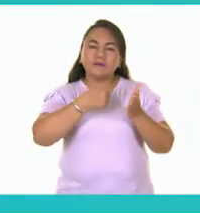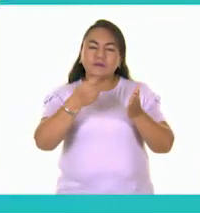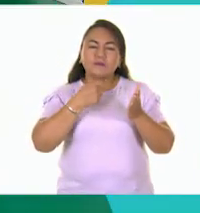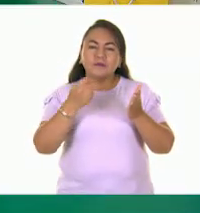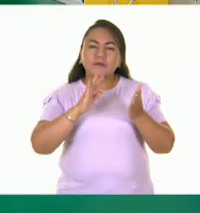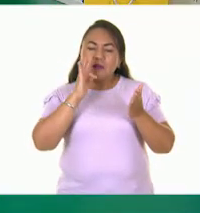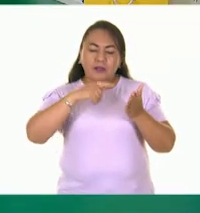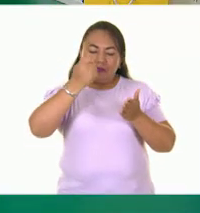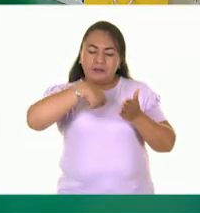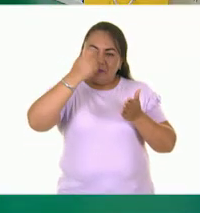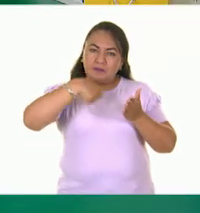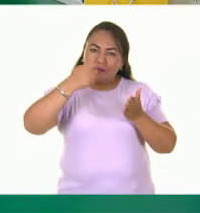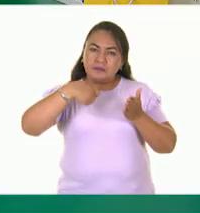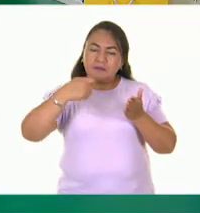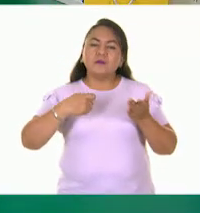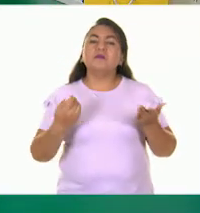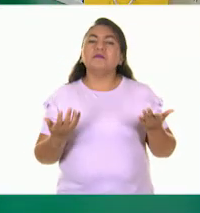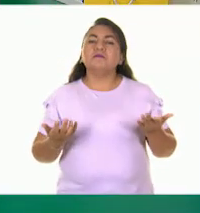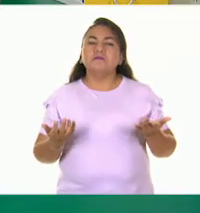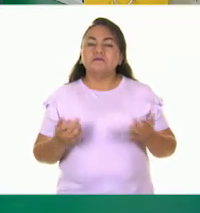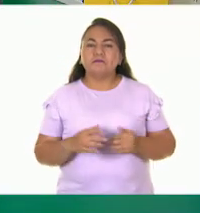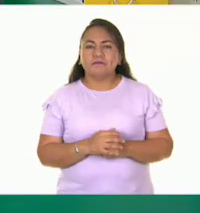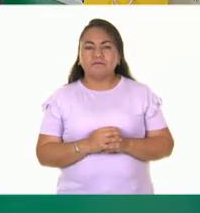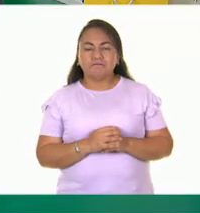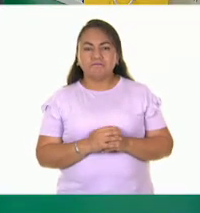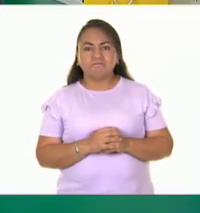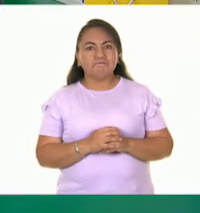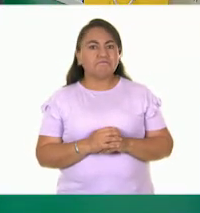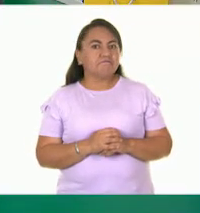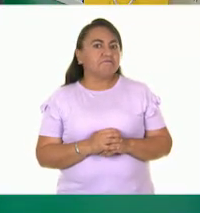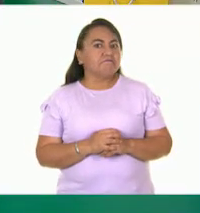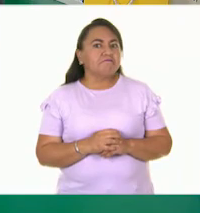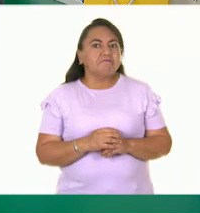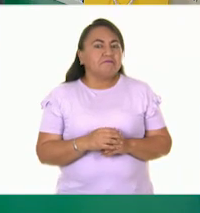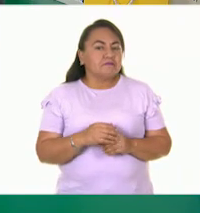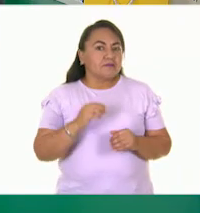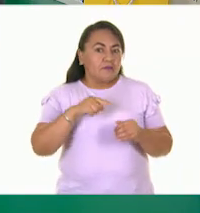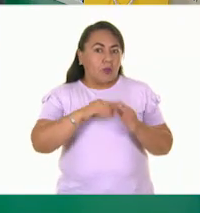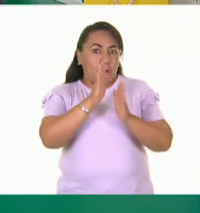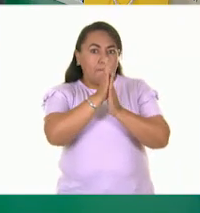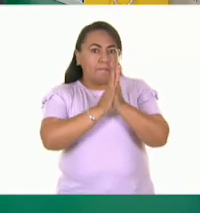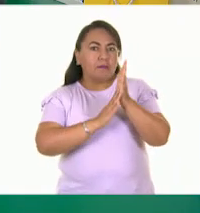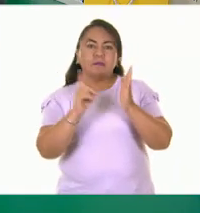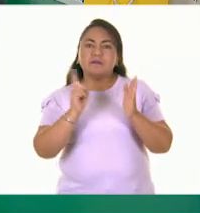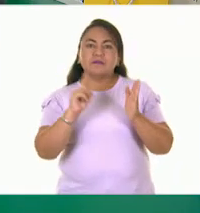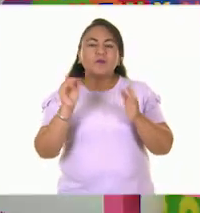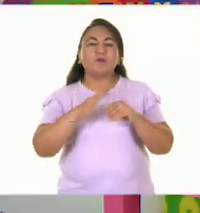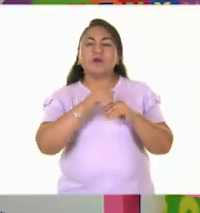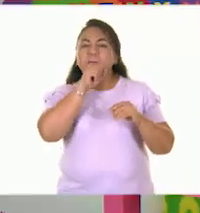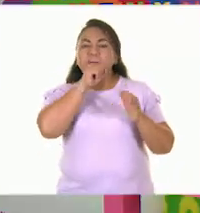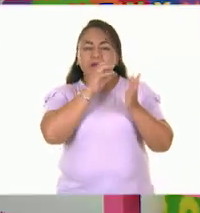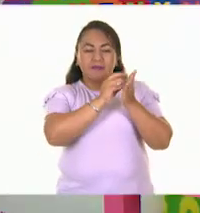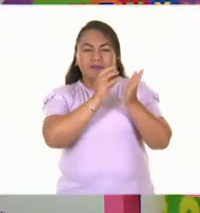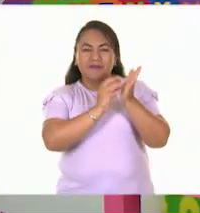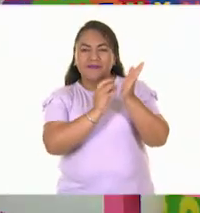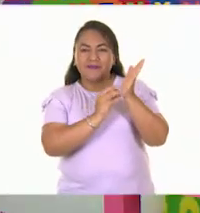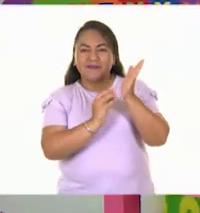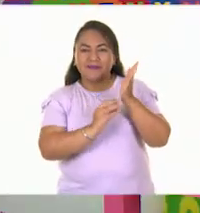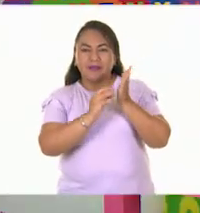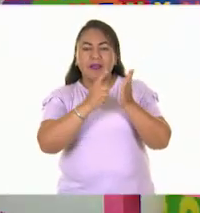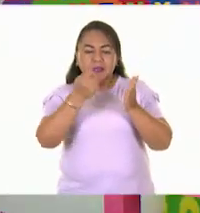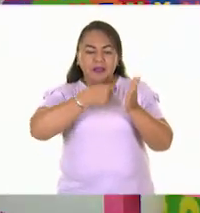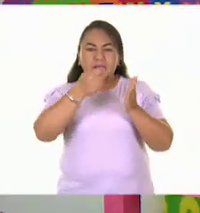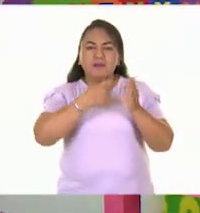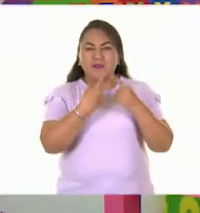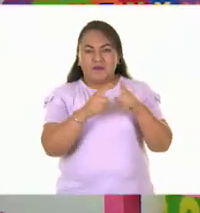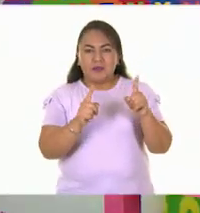obtener si ponemos una hoja encima del rayador? Pues evidentemente no va a ser algo liso porque las muescas que tiene el rayador nos van